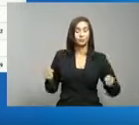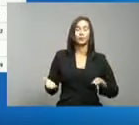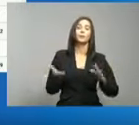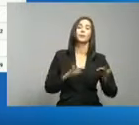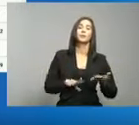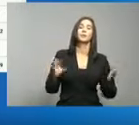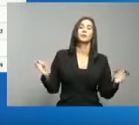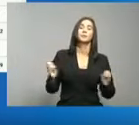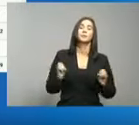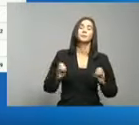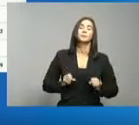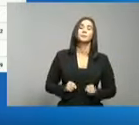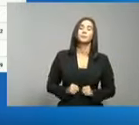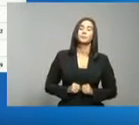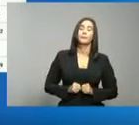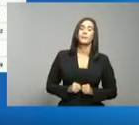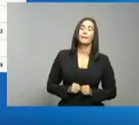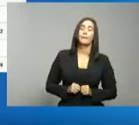cero fallecimientos.